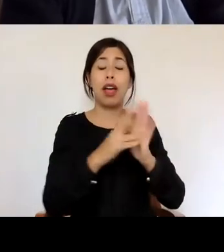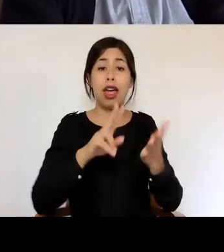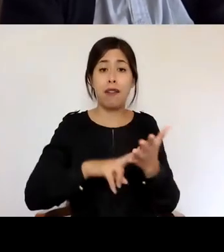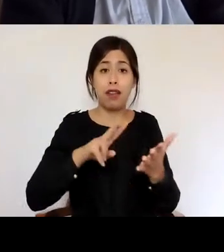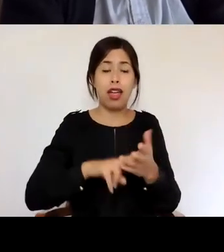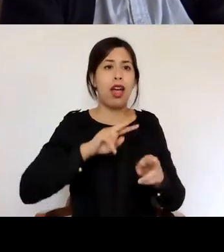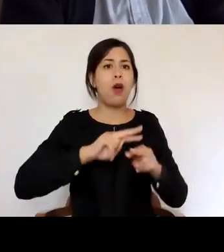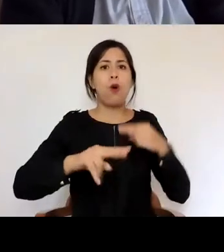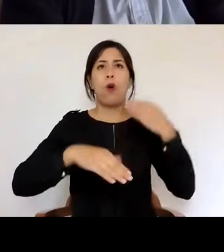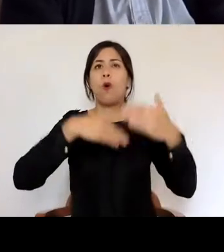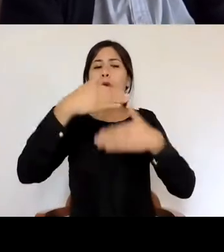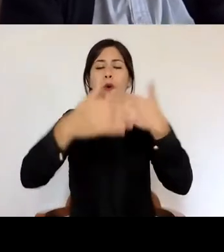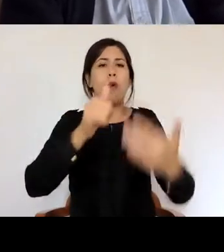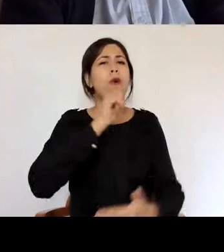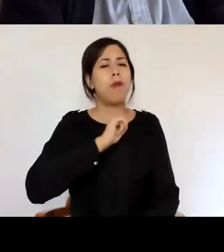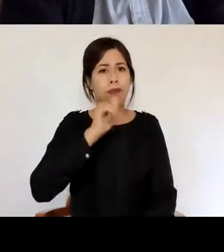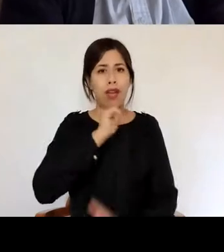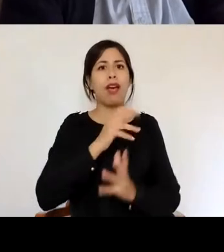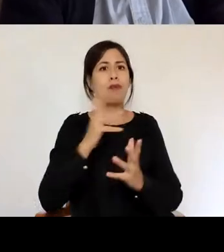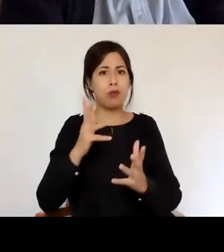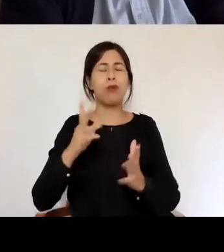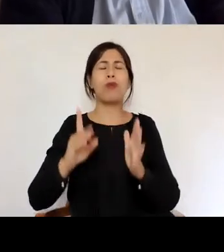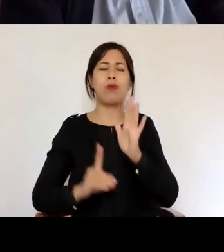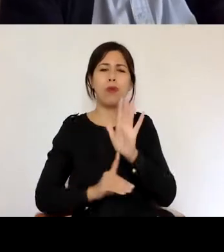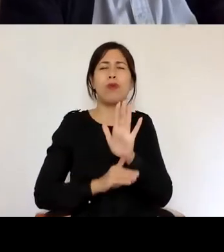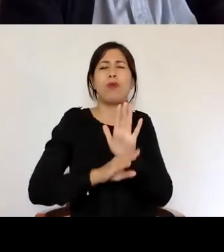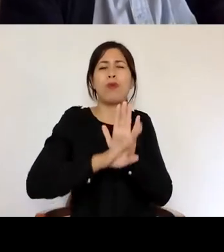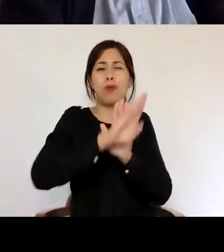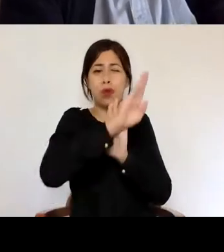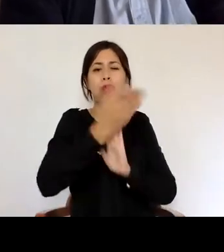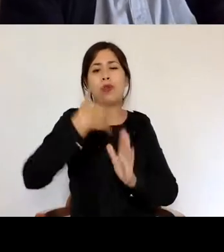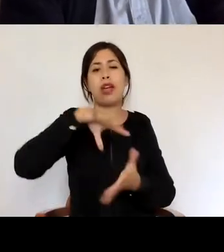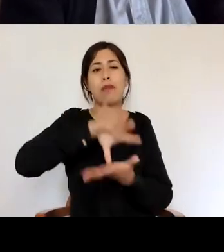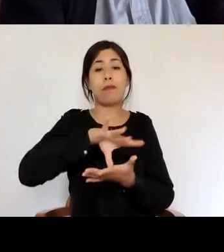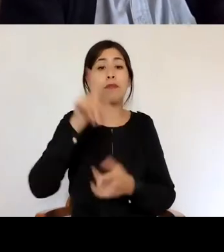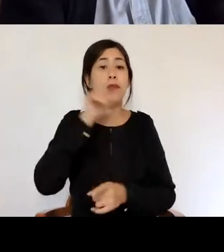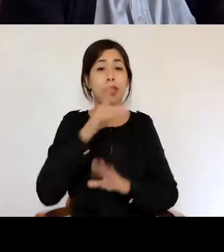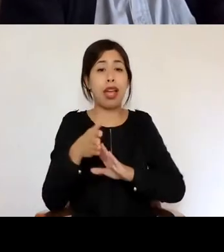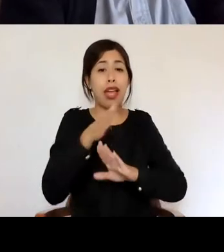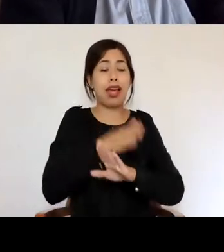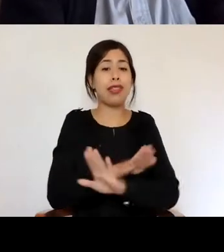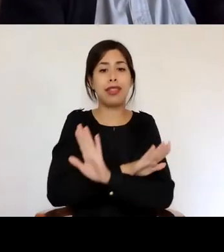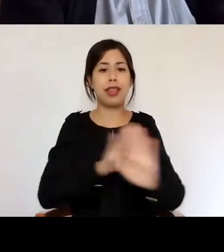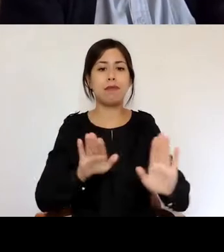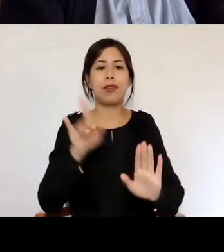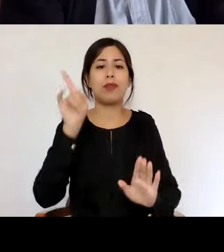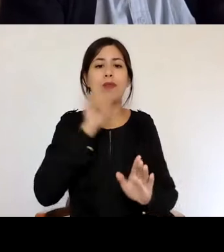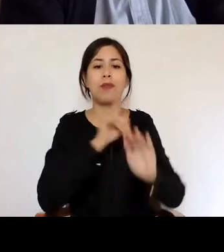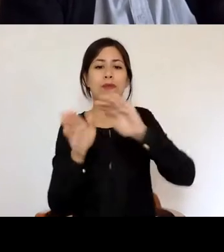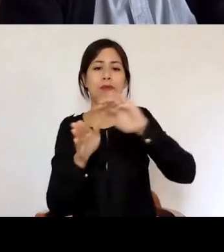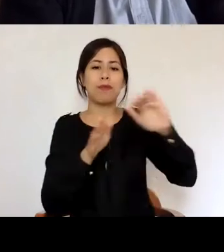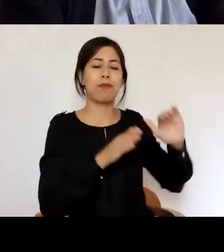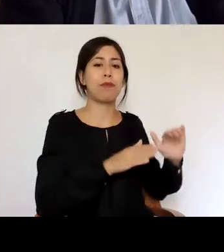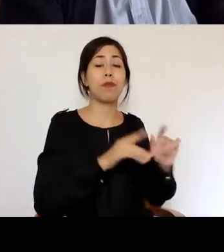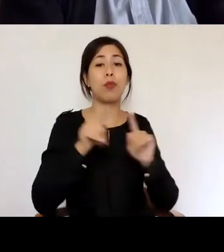hacer para seguir avanzando en el desarrollo de nuestro país y antes de terminar en la última etapa de esta de esta